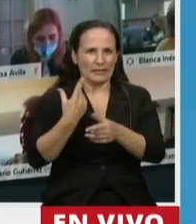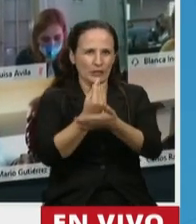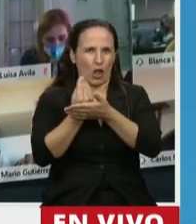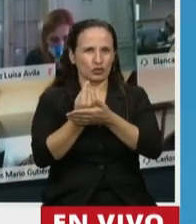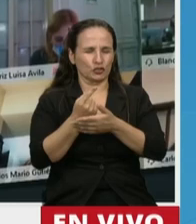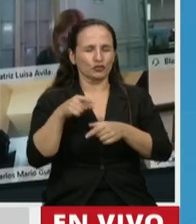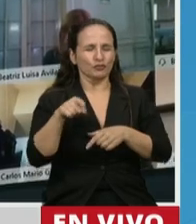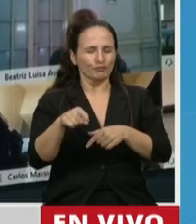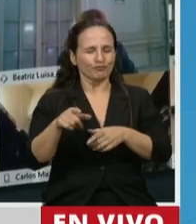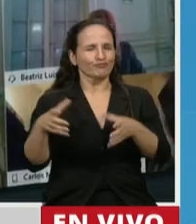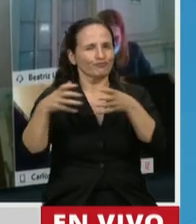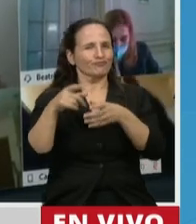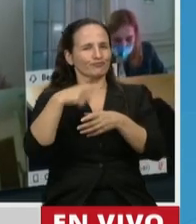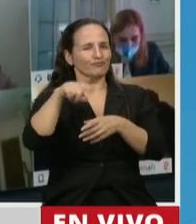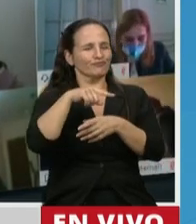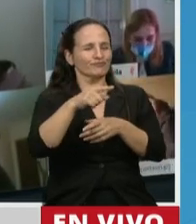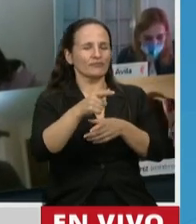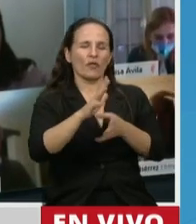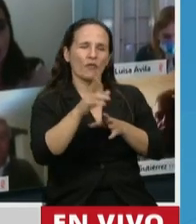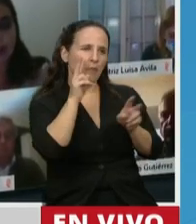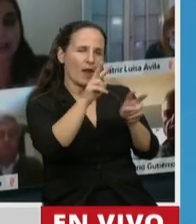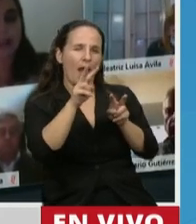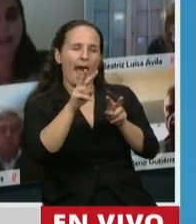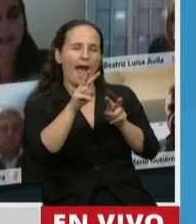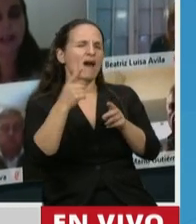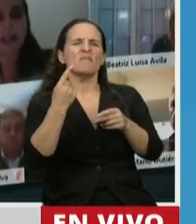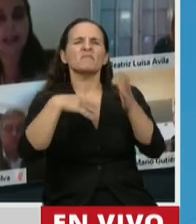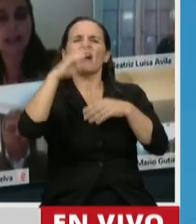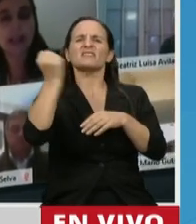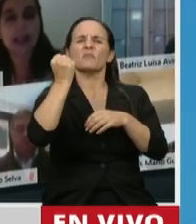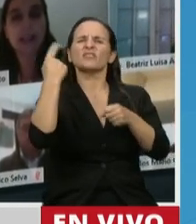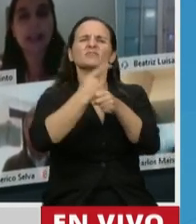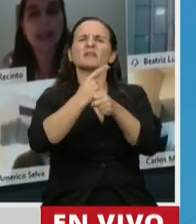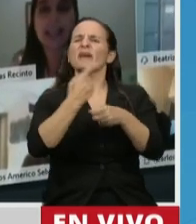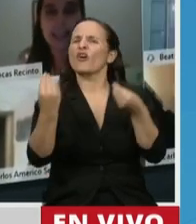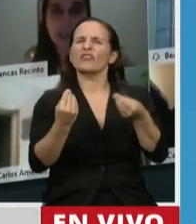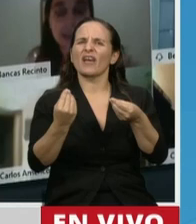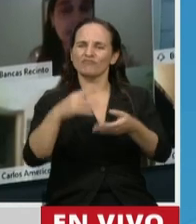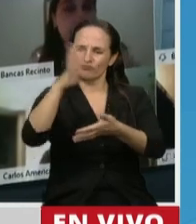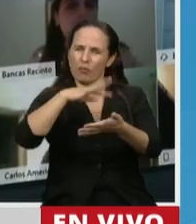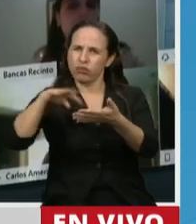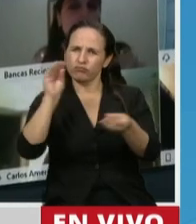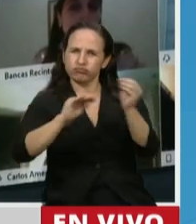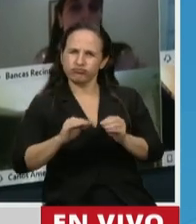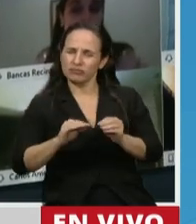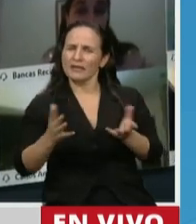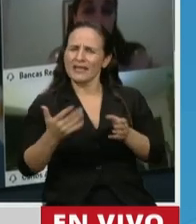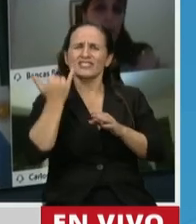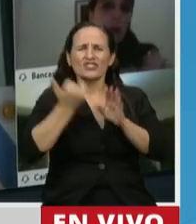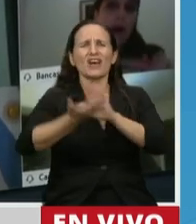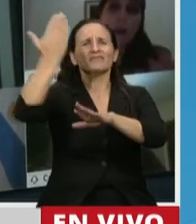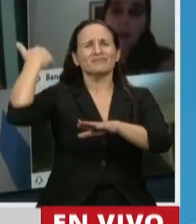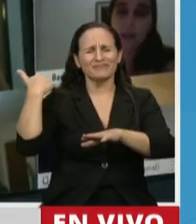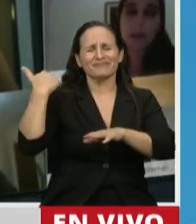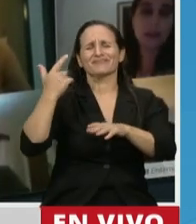a la clase política, a marcarnos las prioridades y la agenda, que muchas veces lo hemos hablado con anterioridad,